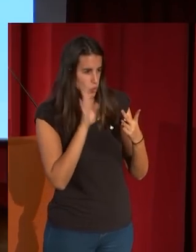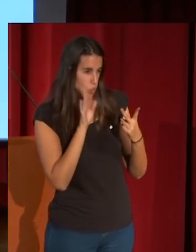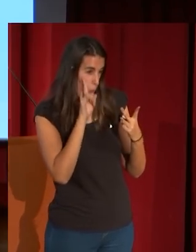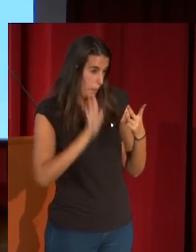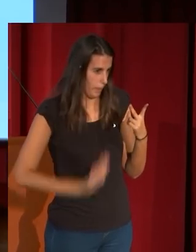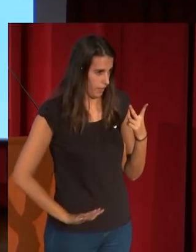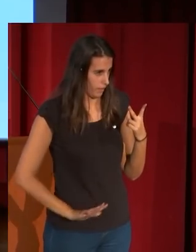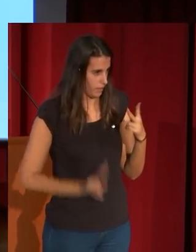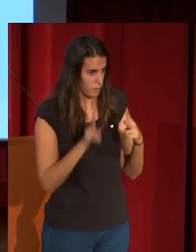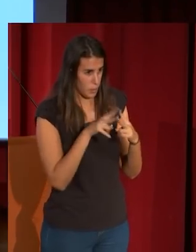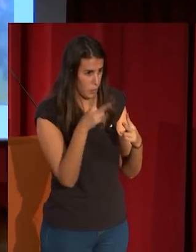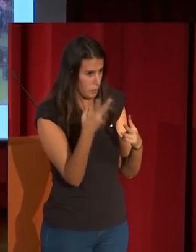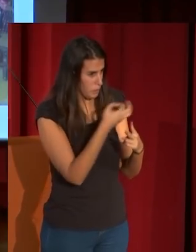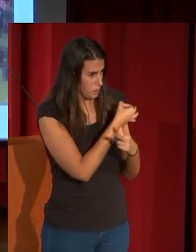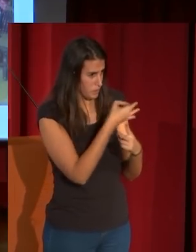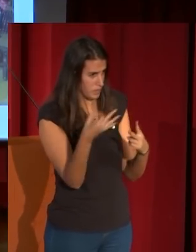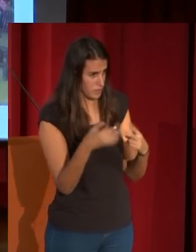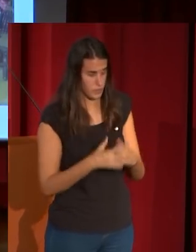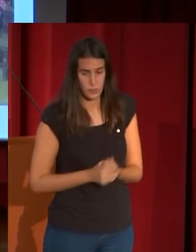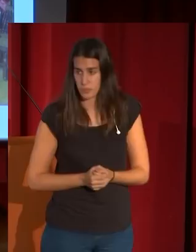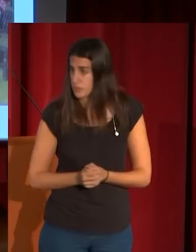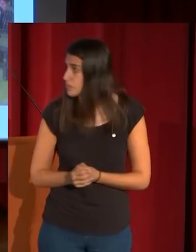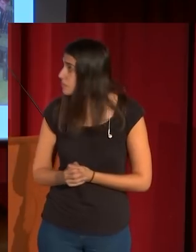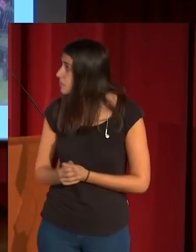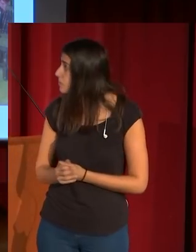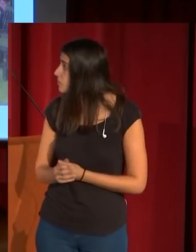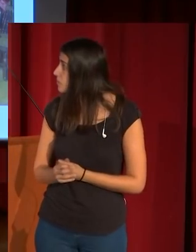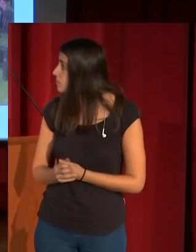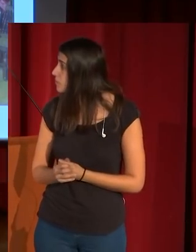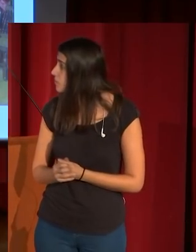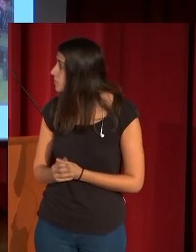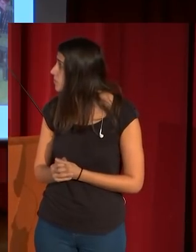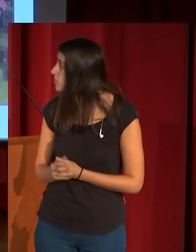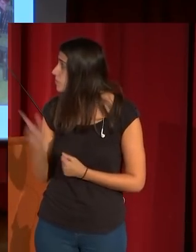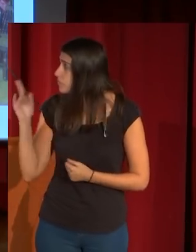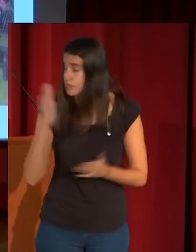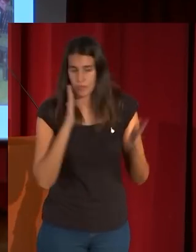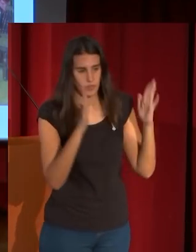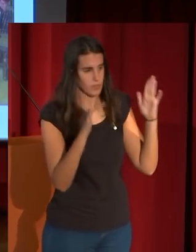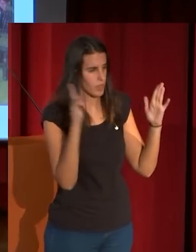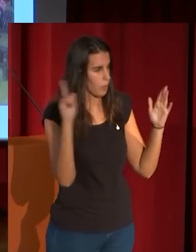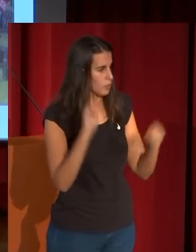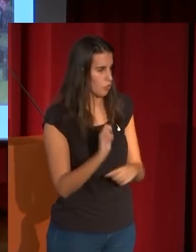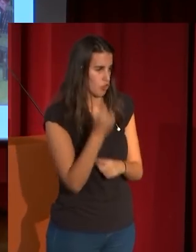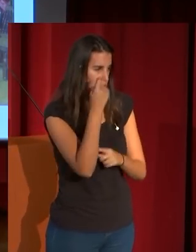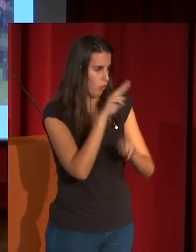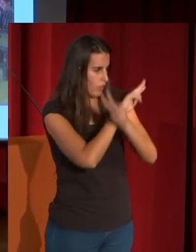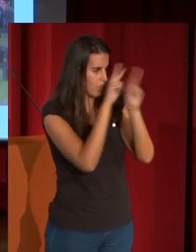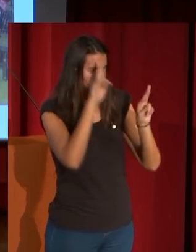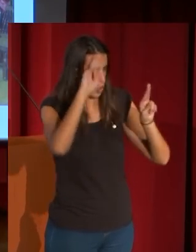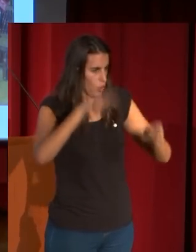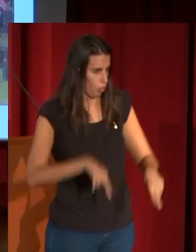sostiene y cómo se mantiene. Y llegamos al momento del triunfo internacional. Después de esta